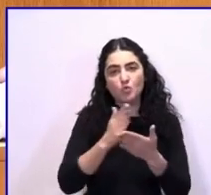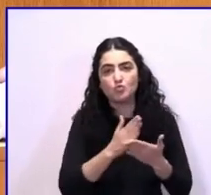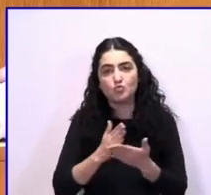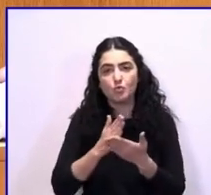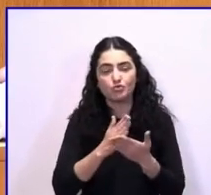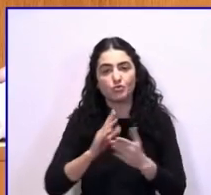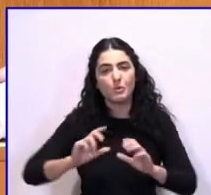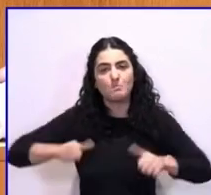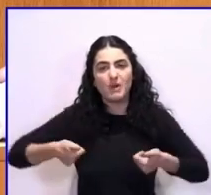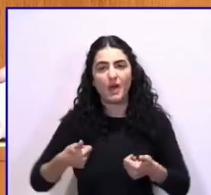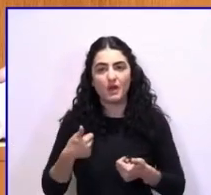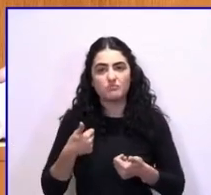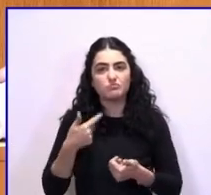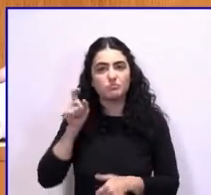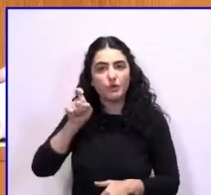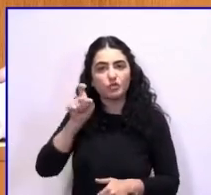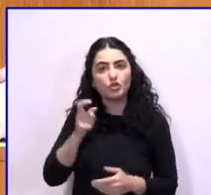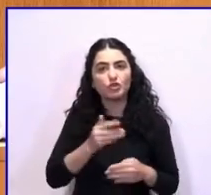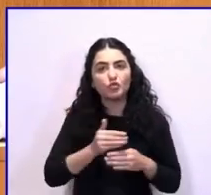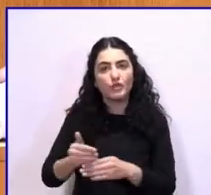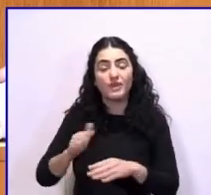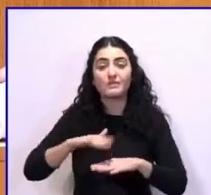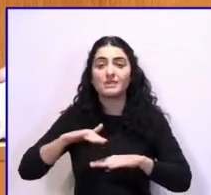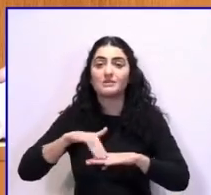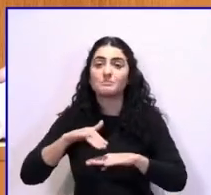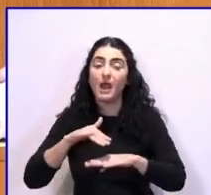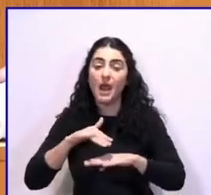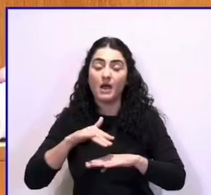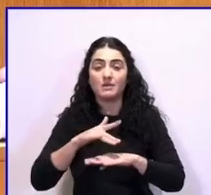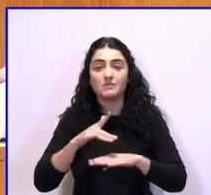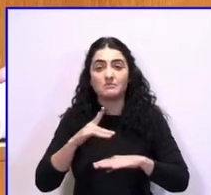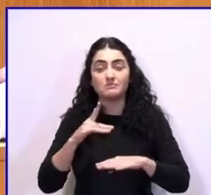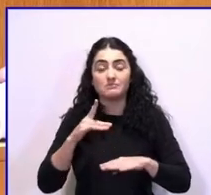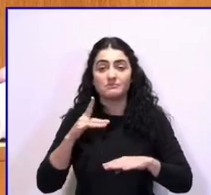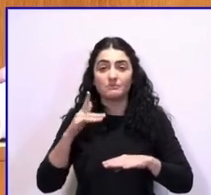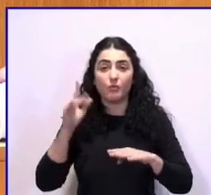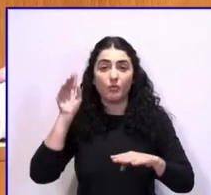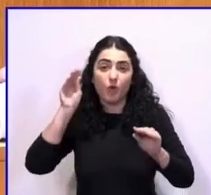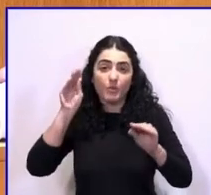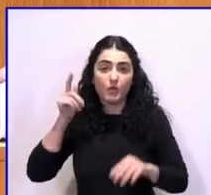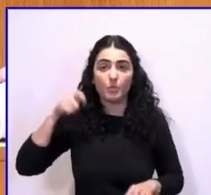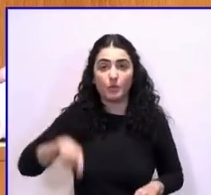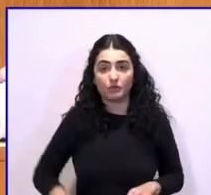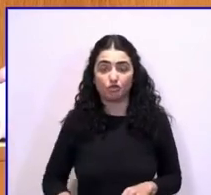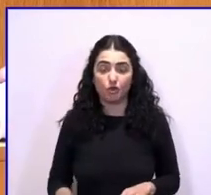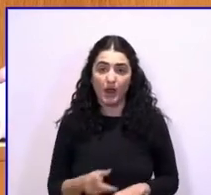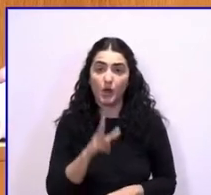profesorado, que hay alumnado de formación profesional sin sus profesores en las aulas.